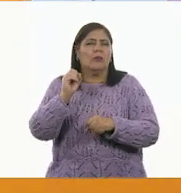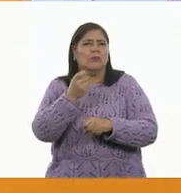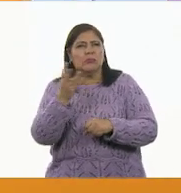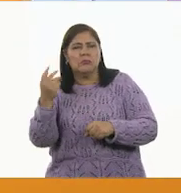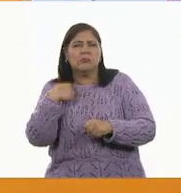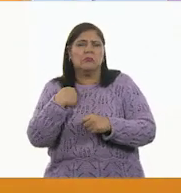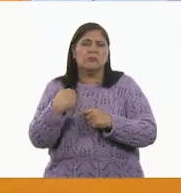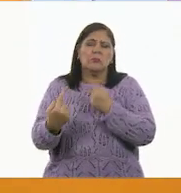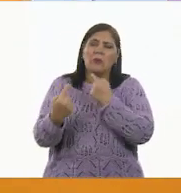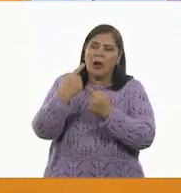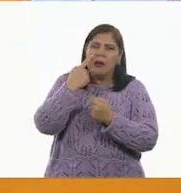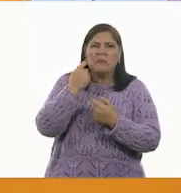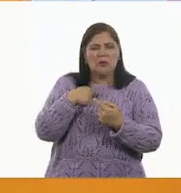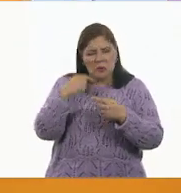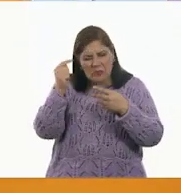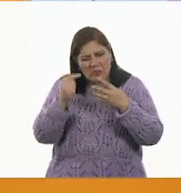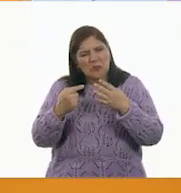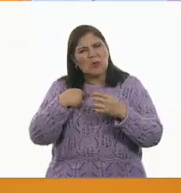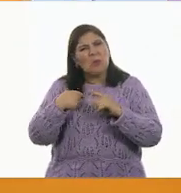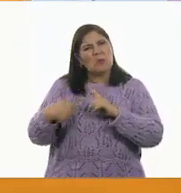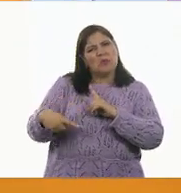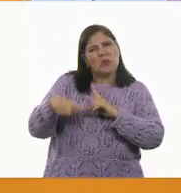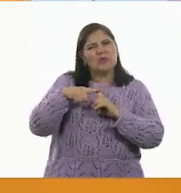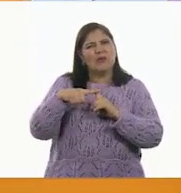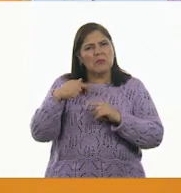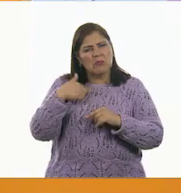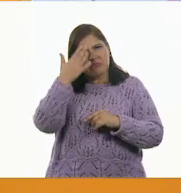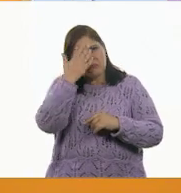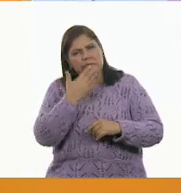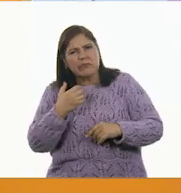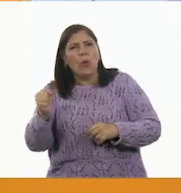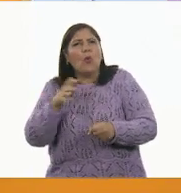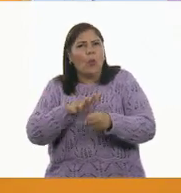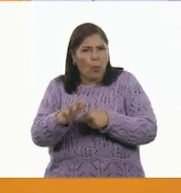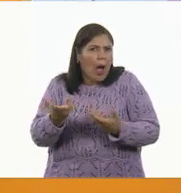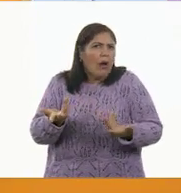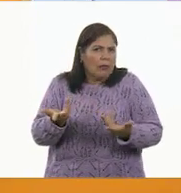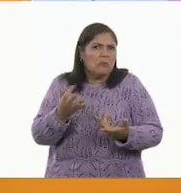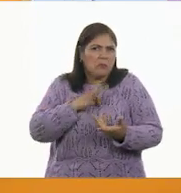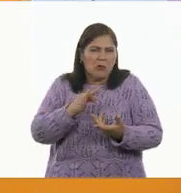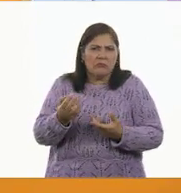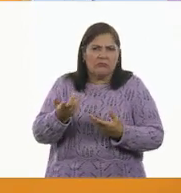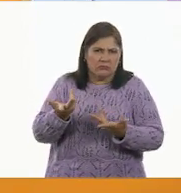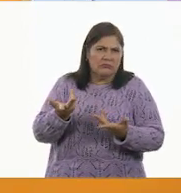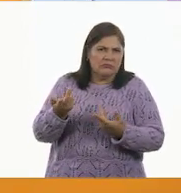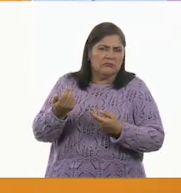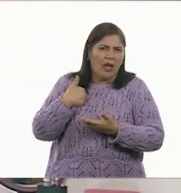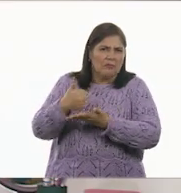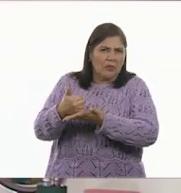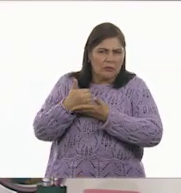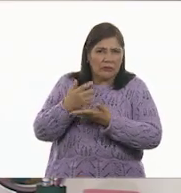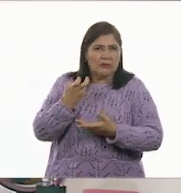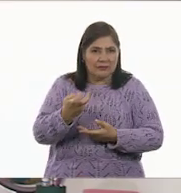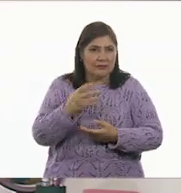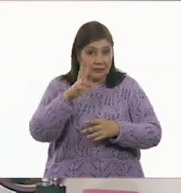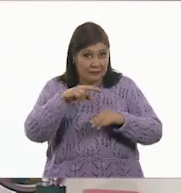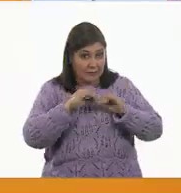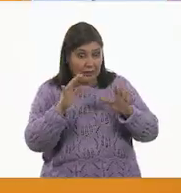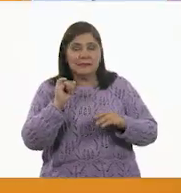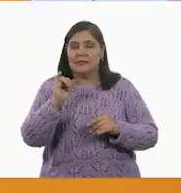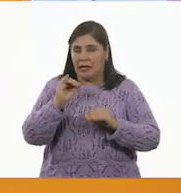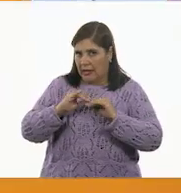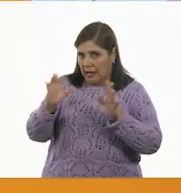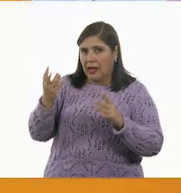todas esas bonitas cosas que tú tienes para dar. ¿Sí me explico? Claro. Para cerrar esta